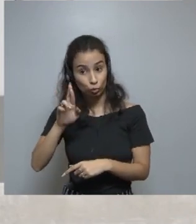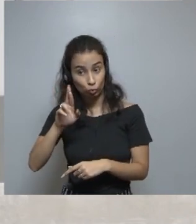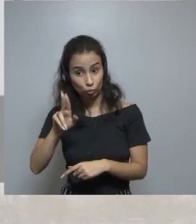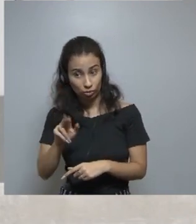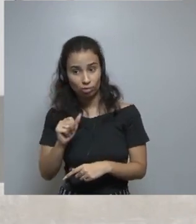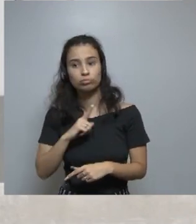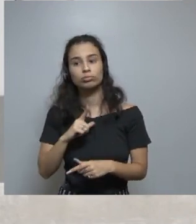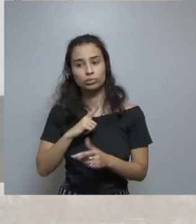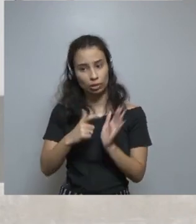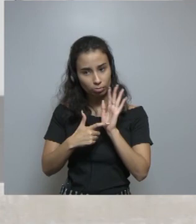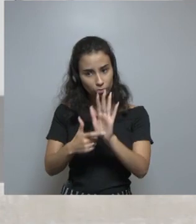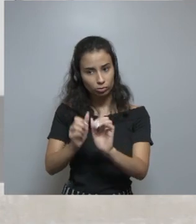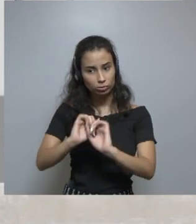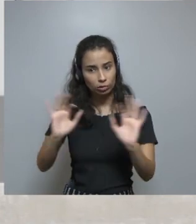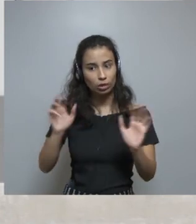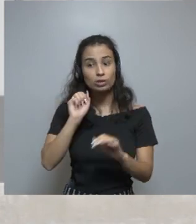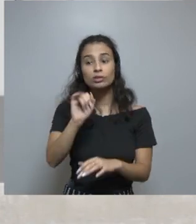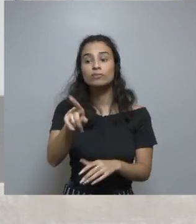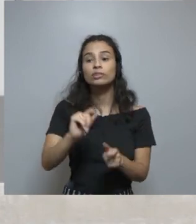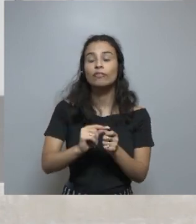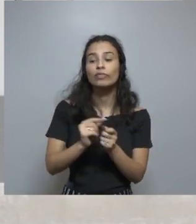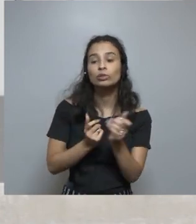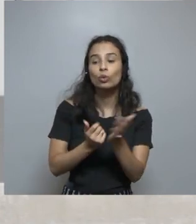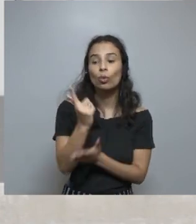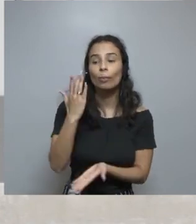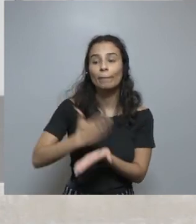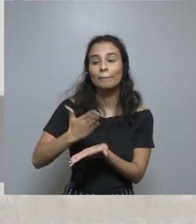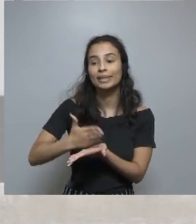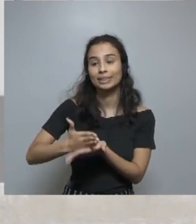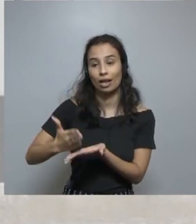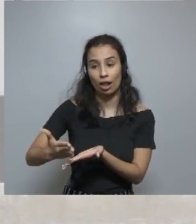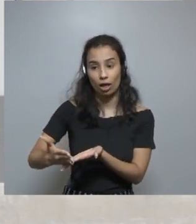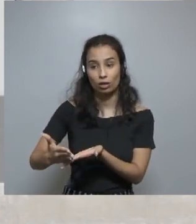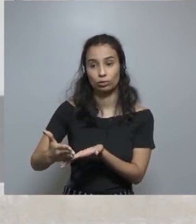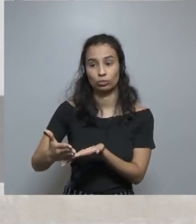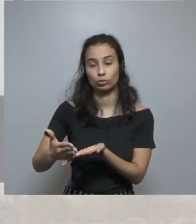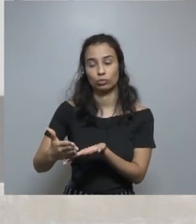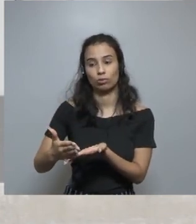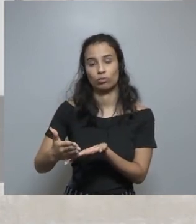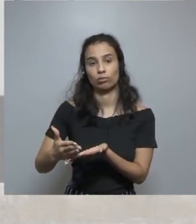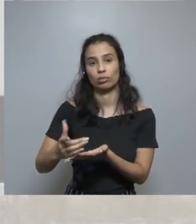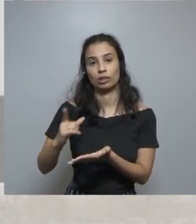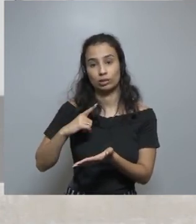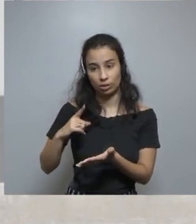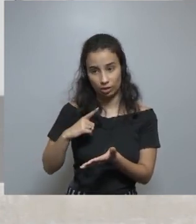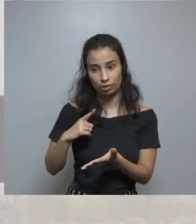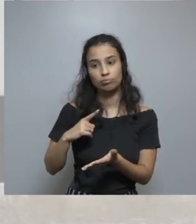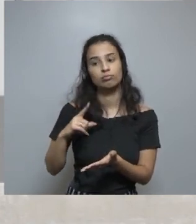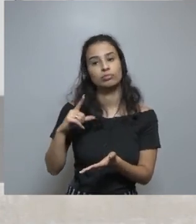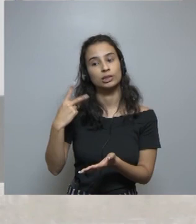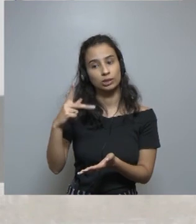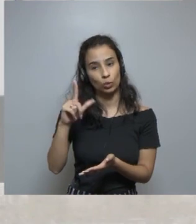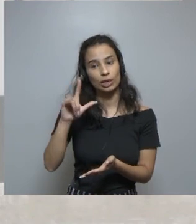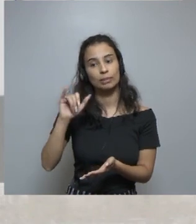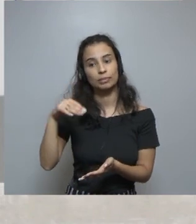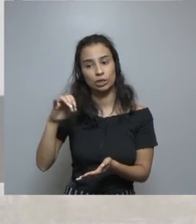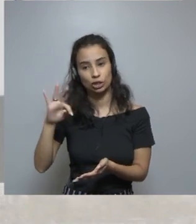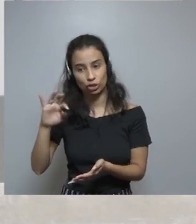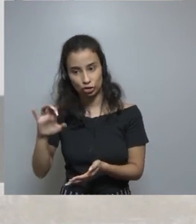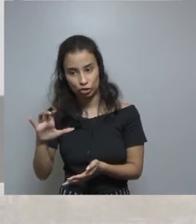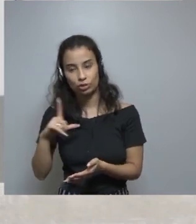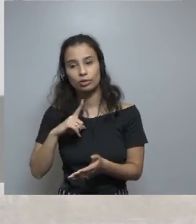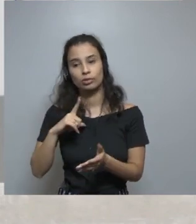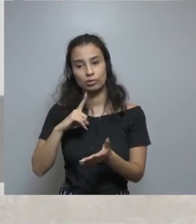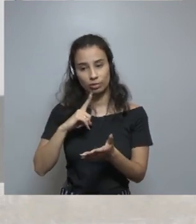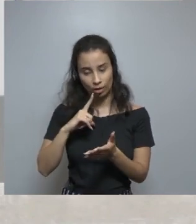muestran allí. Si usted compra, por ejemplo, a plazos, usted puede consultar también allí esa